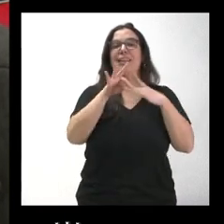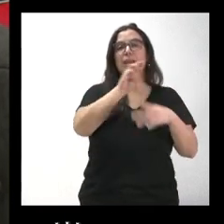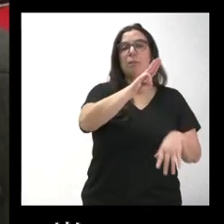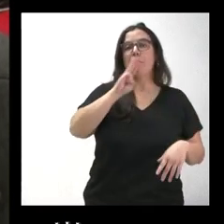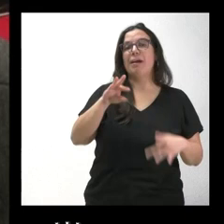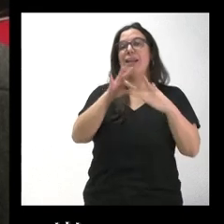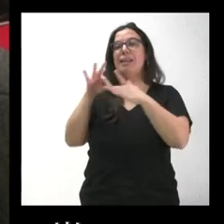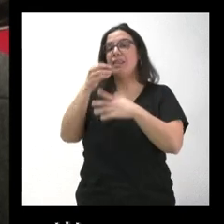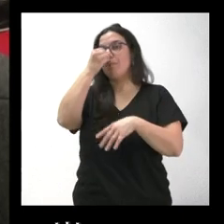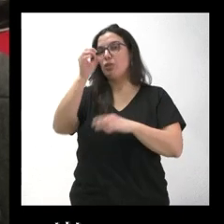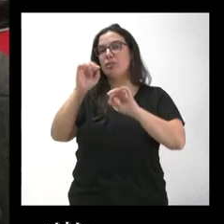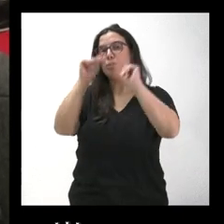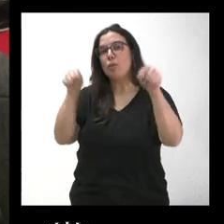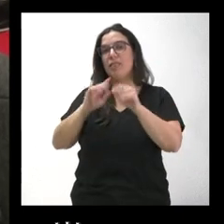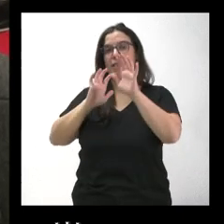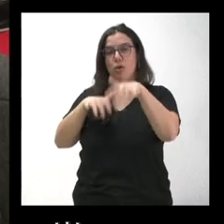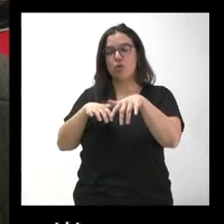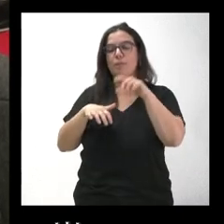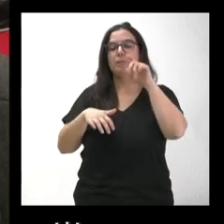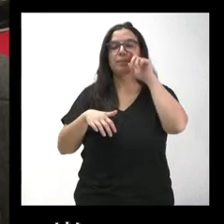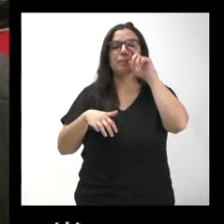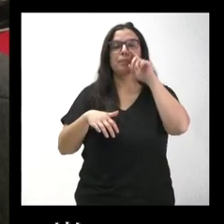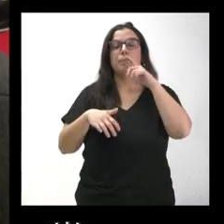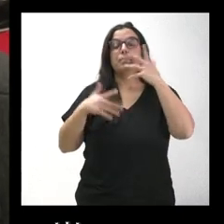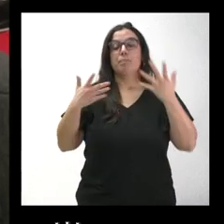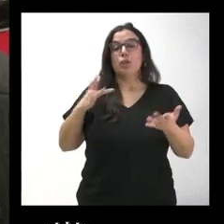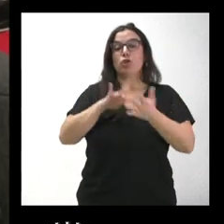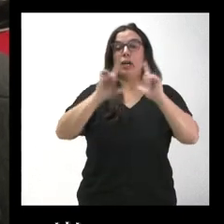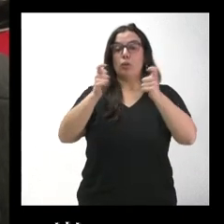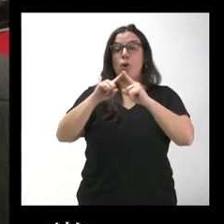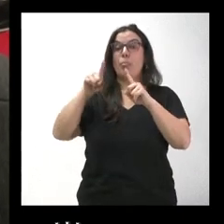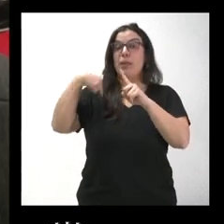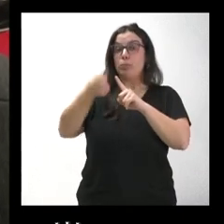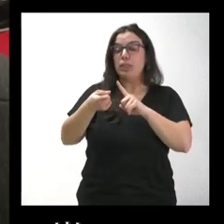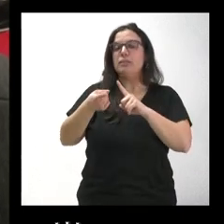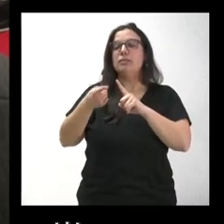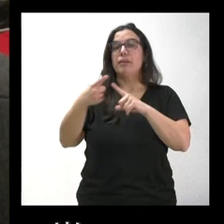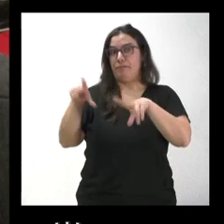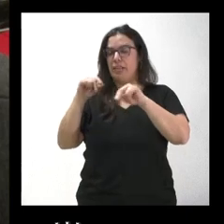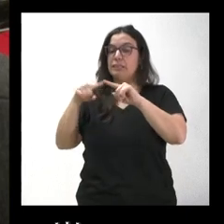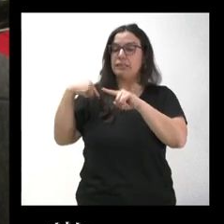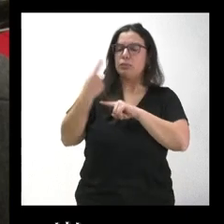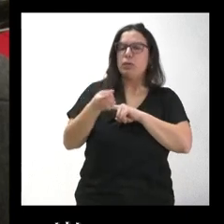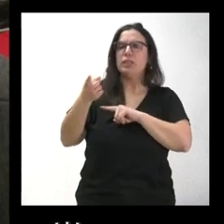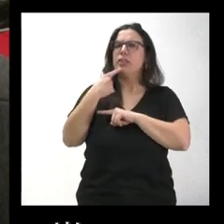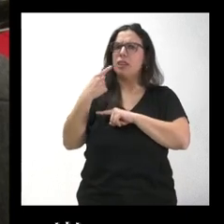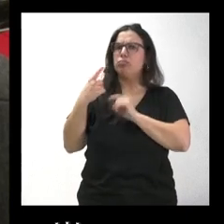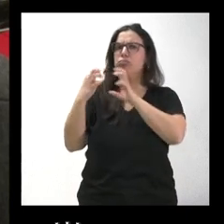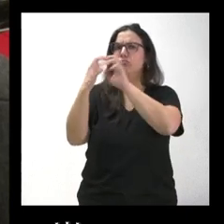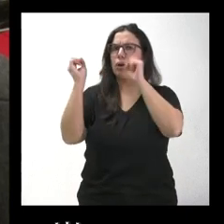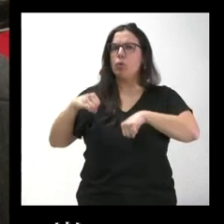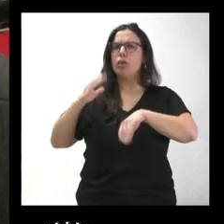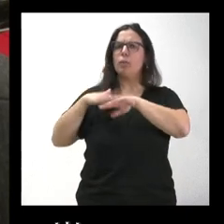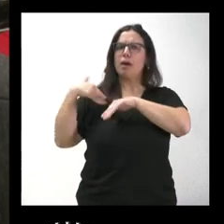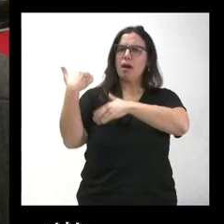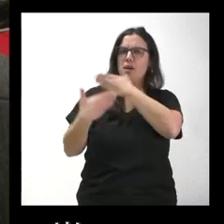y del PSOE en la provincia de León, cuando al término de esa reunión se trasladó que se habían llegado a acuerdos para avanzar